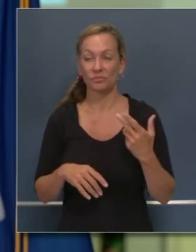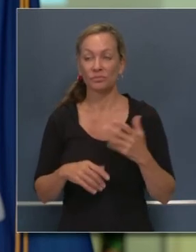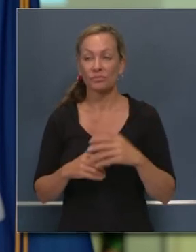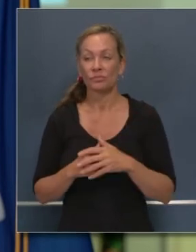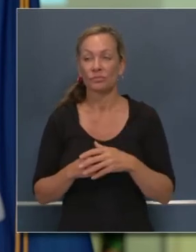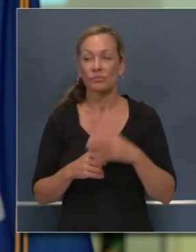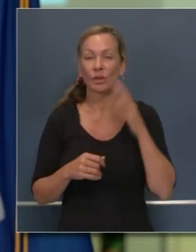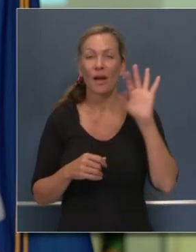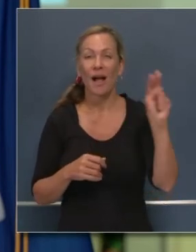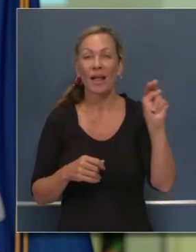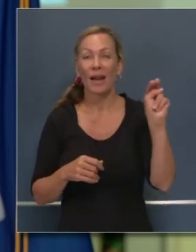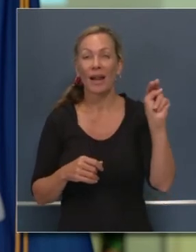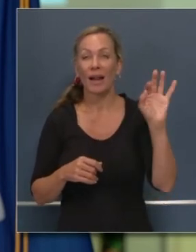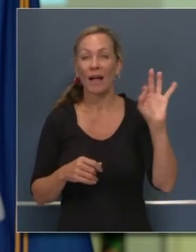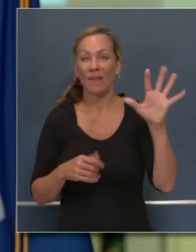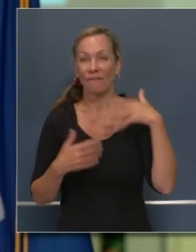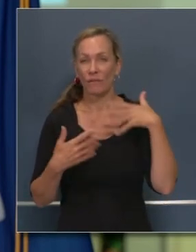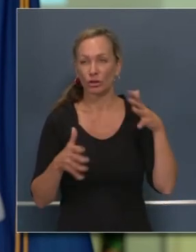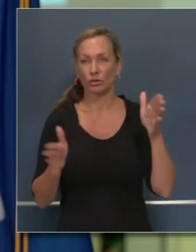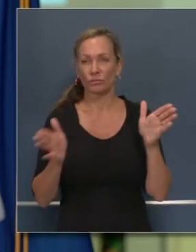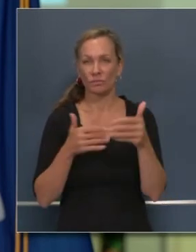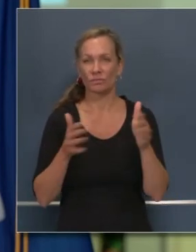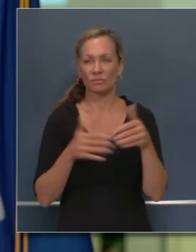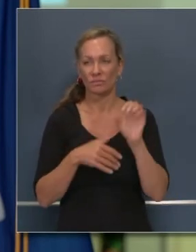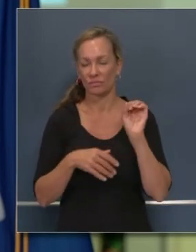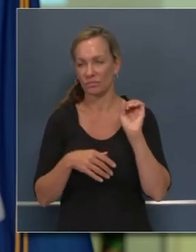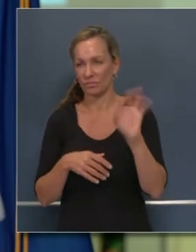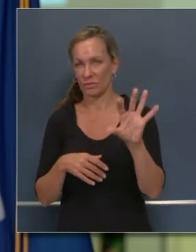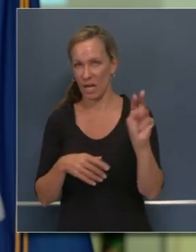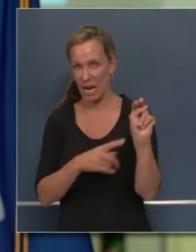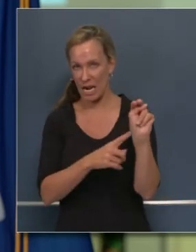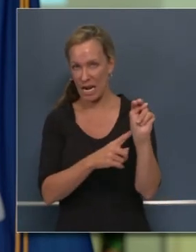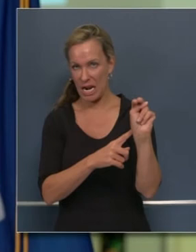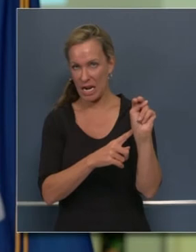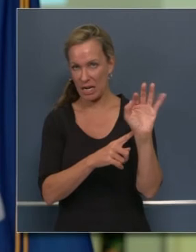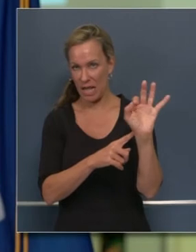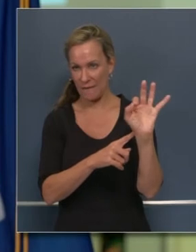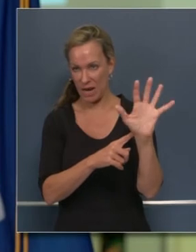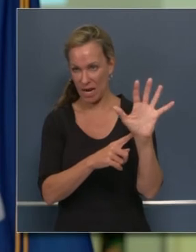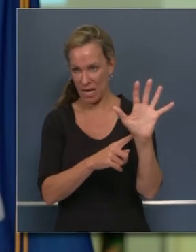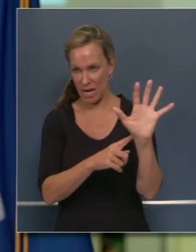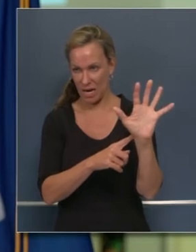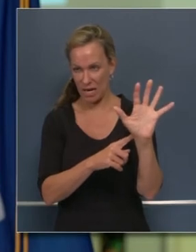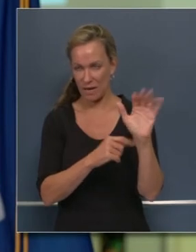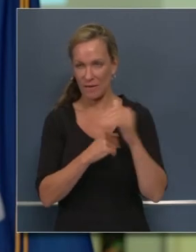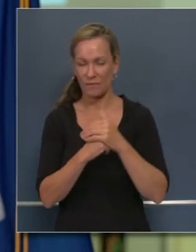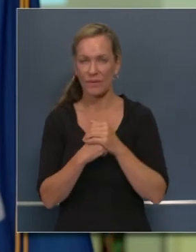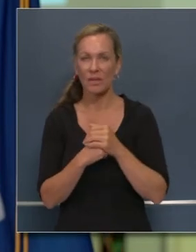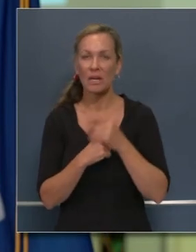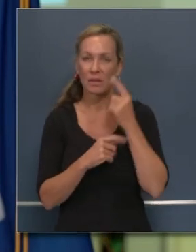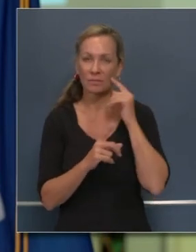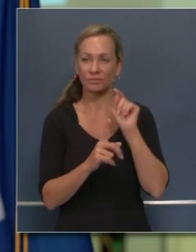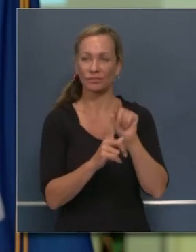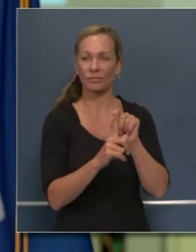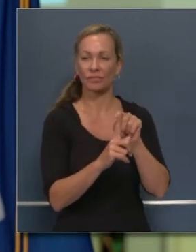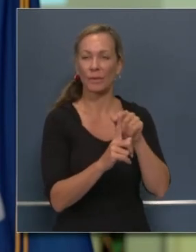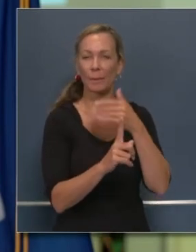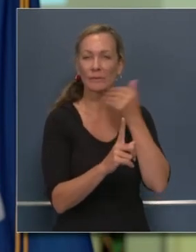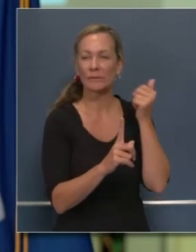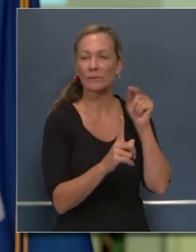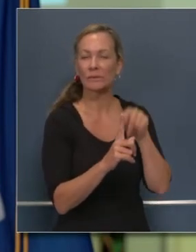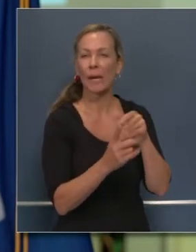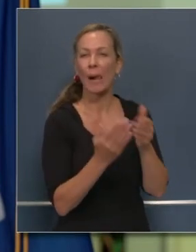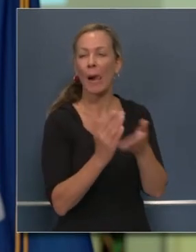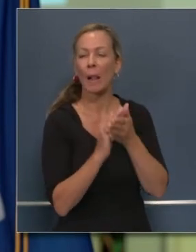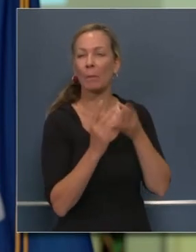mascarillas N95 y de cirugía que posiblemente son la mejor solución para permitirnos a reducir la transmisión del COVID por un